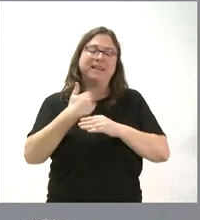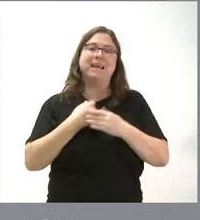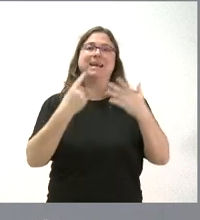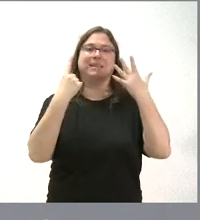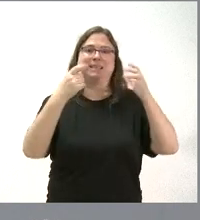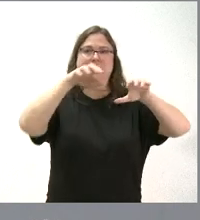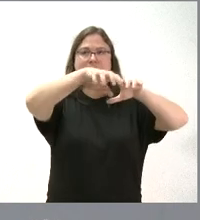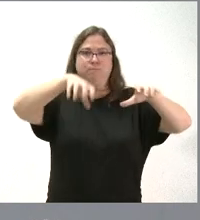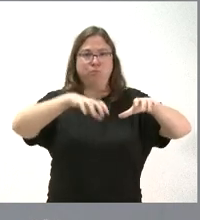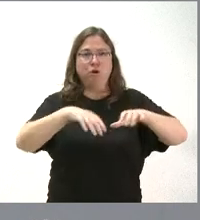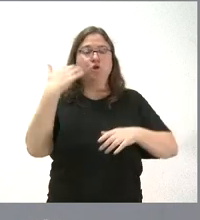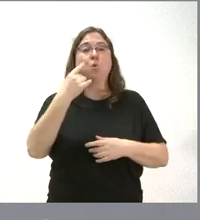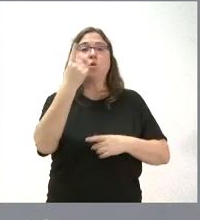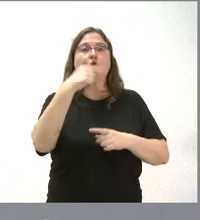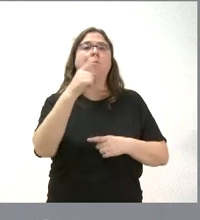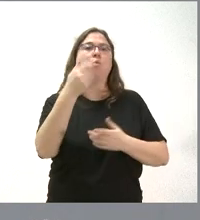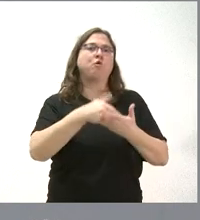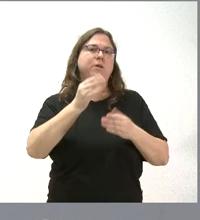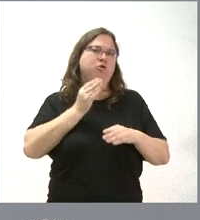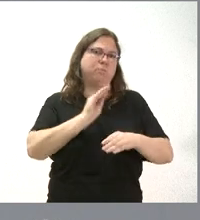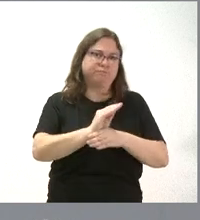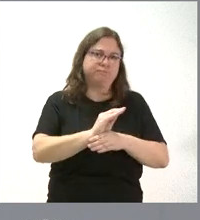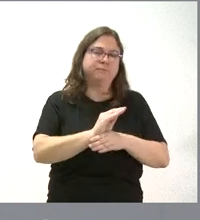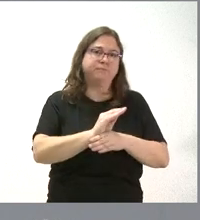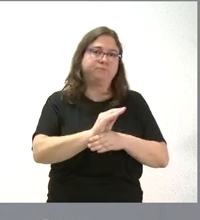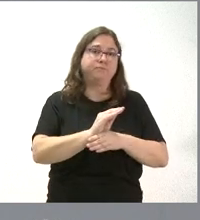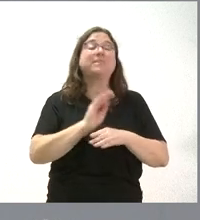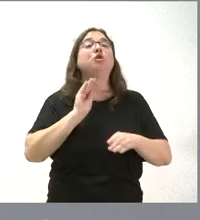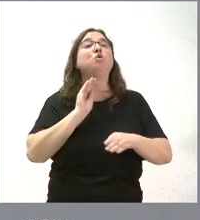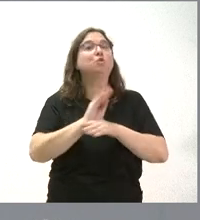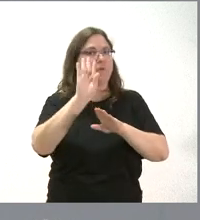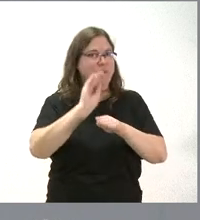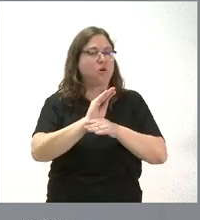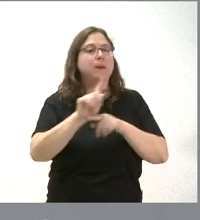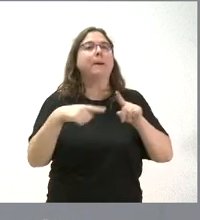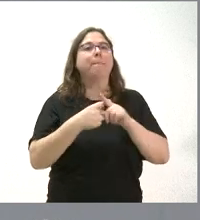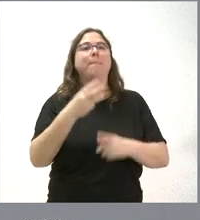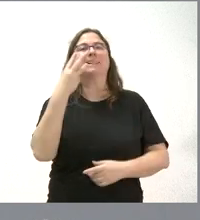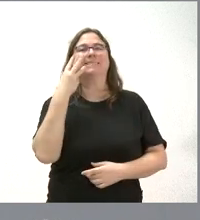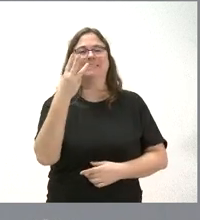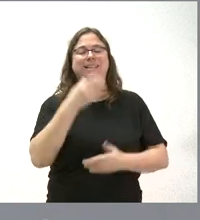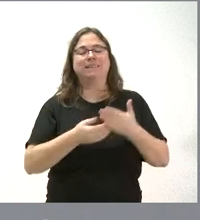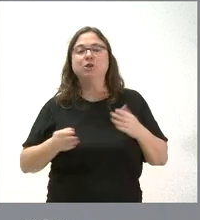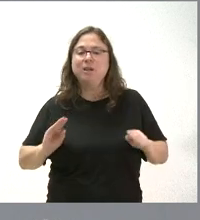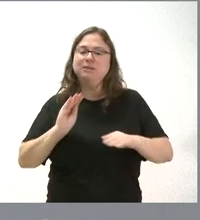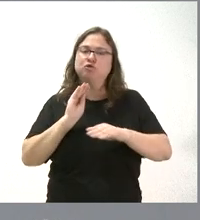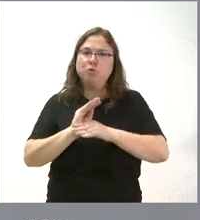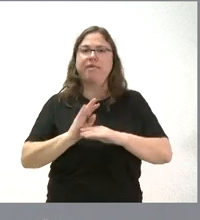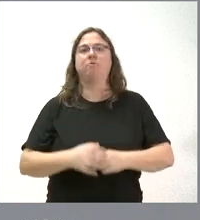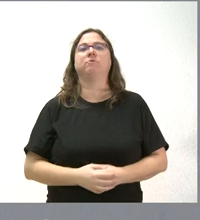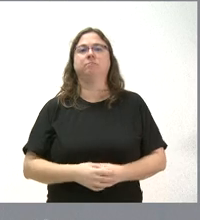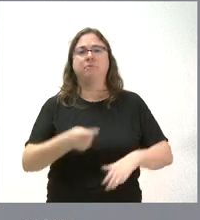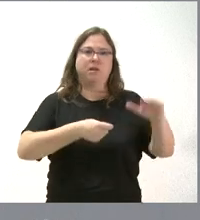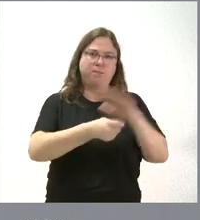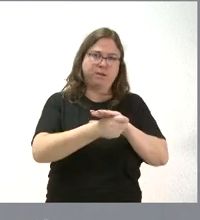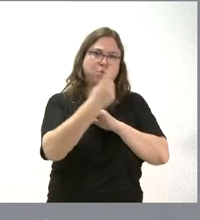en Soria, 1,1 millones de euros de subvención y tres millones de euros de subvención. Este es un tema